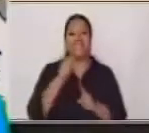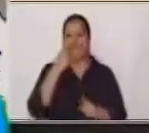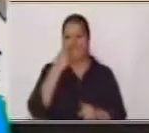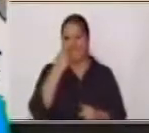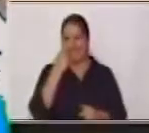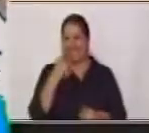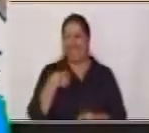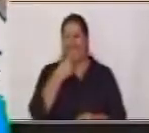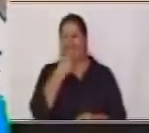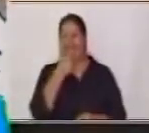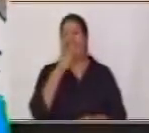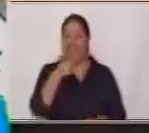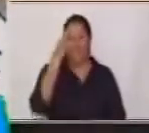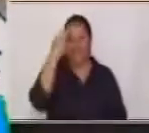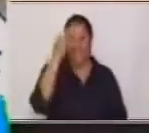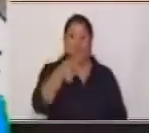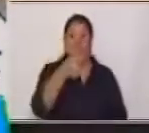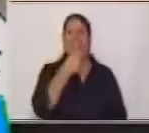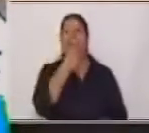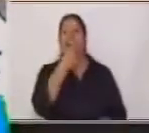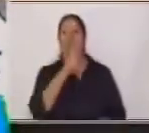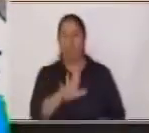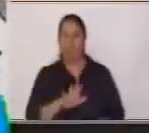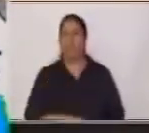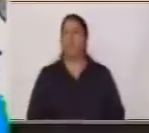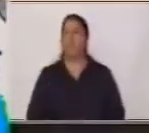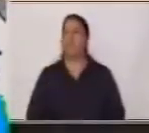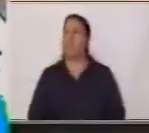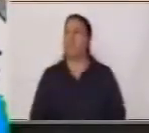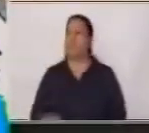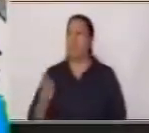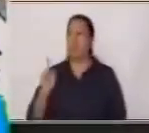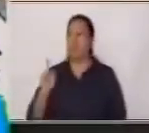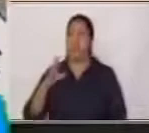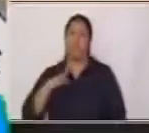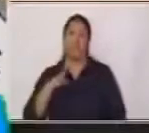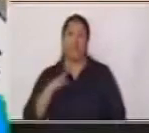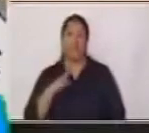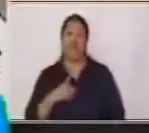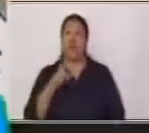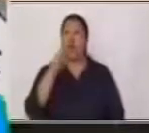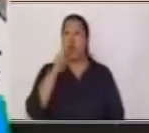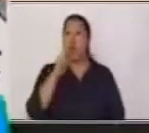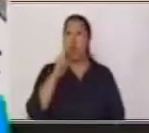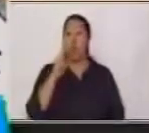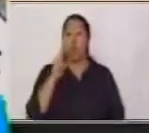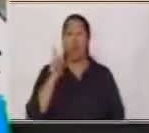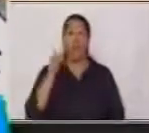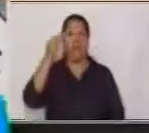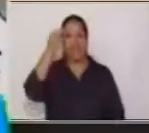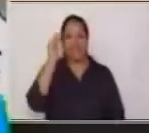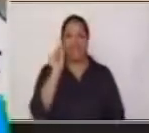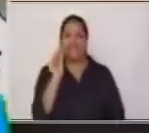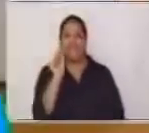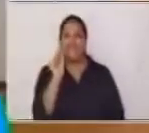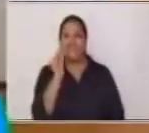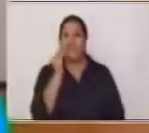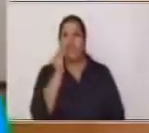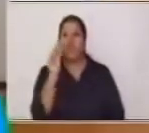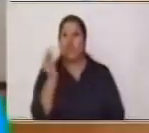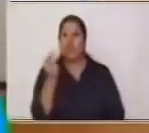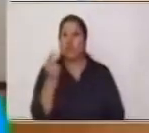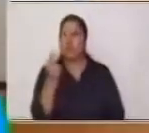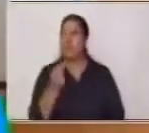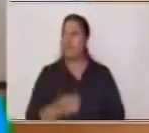que se van a reír Yo sé que sí Muy bien Tenemos por aquí Una cereza Pues bueno